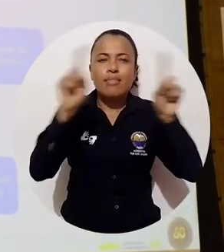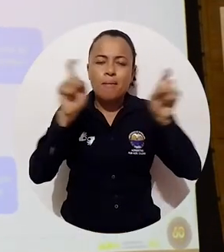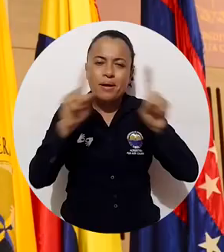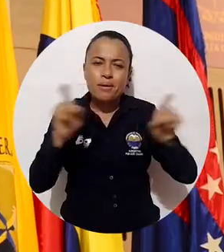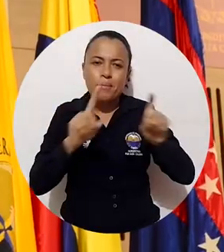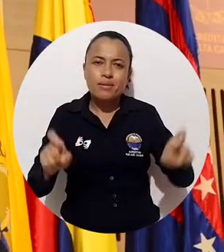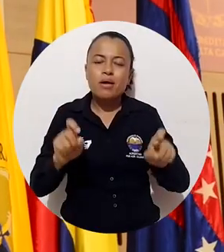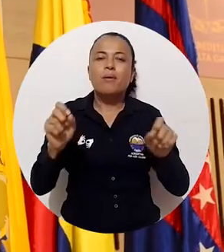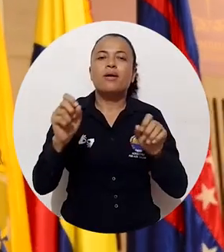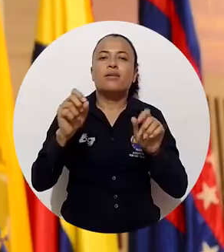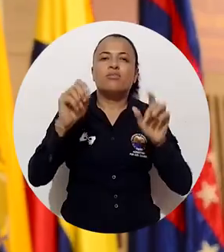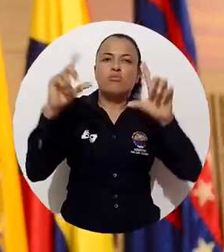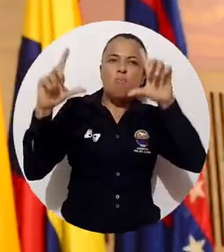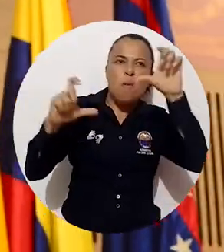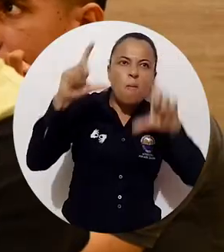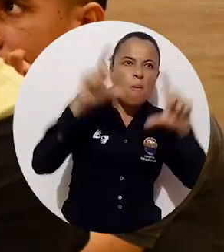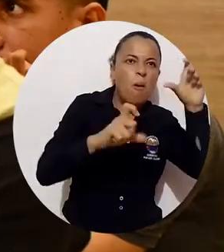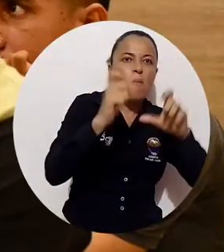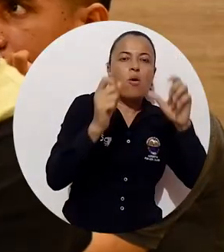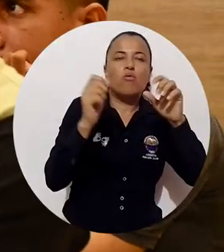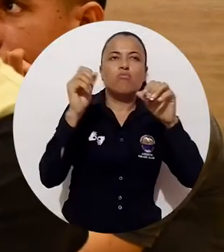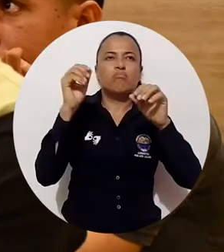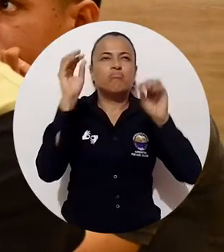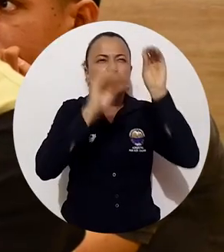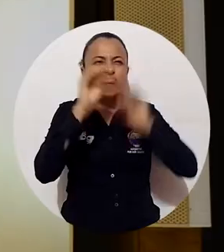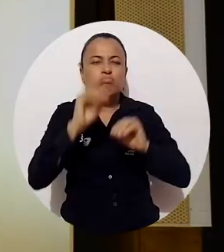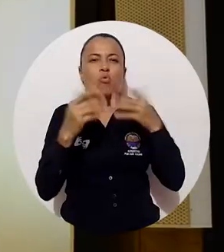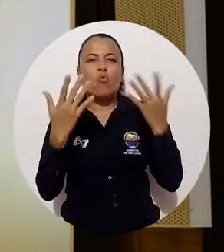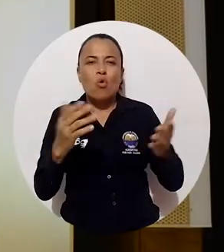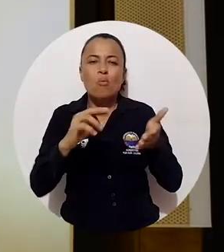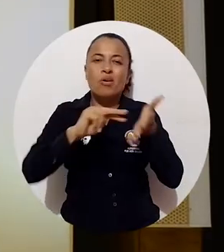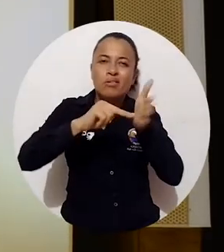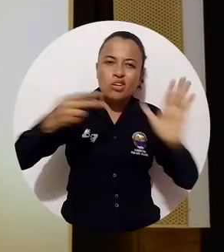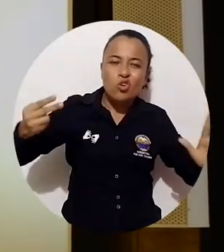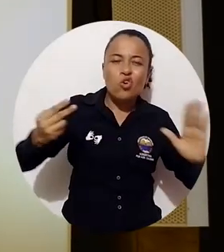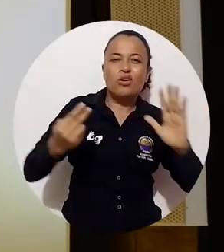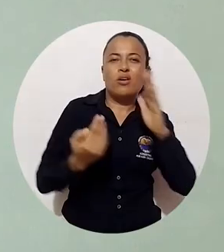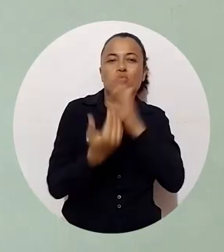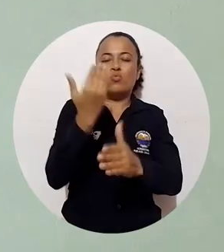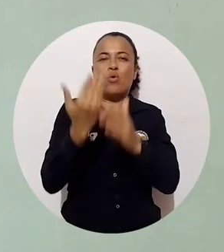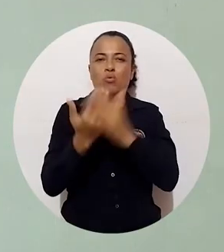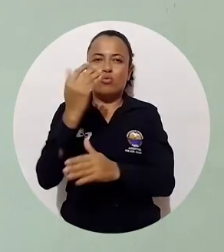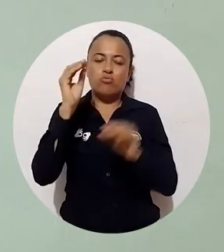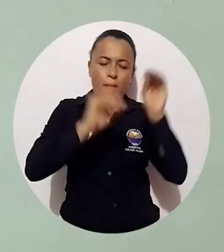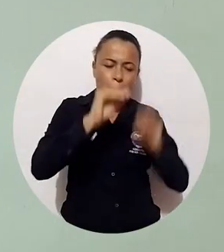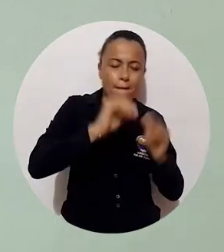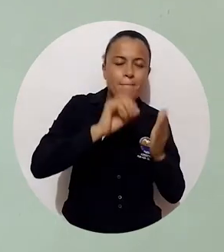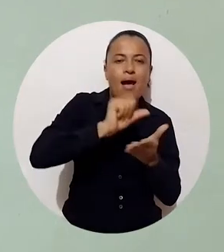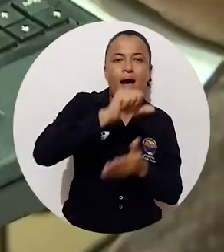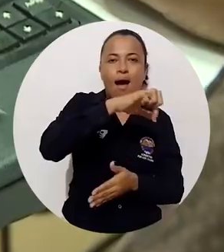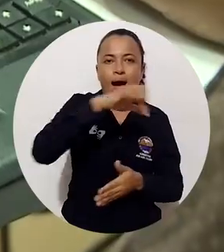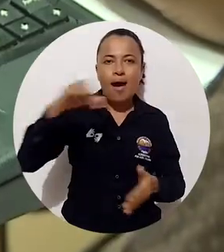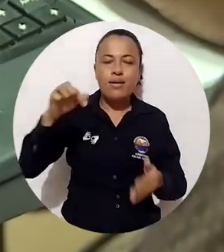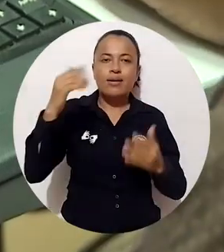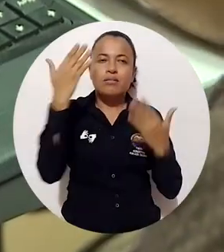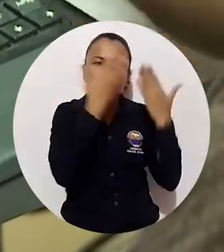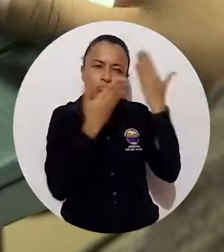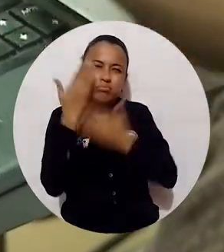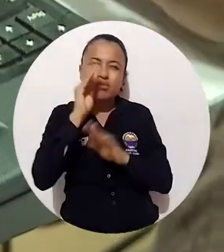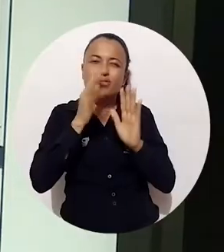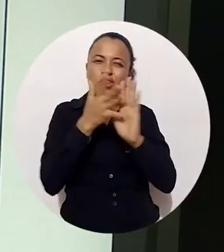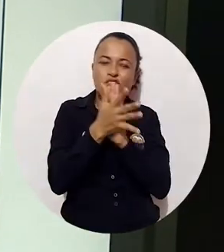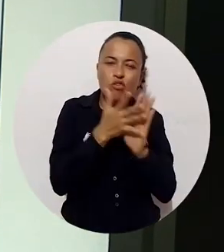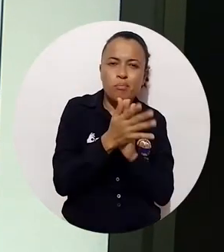diferentes temáticas relacionadas con la ciencia de imágenes, nuevas tecnologías para el desarrollo de aplicaciones, análisis de datos a partir del